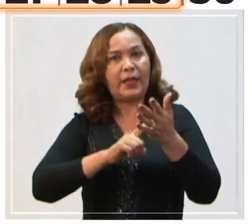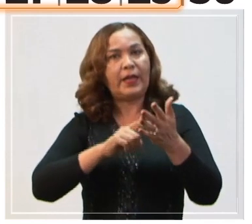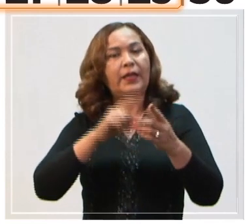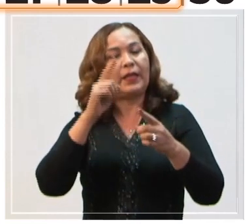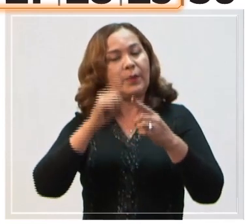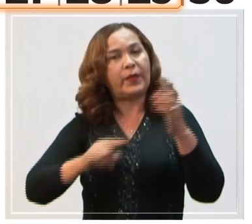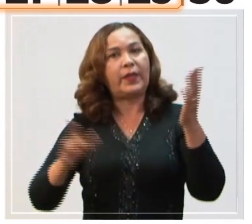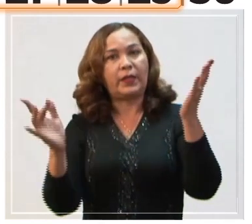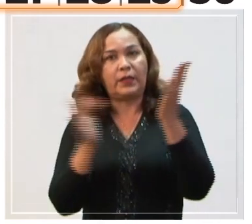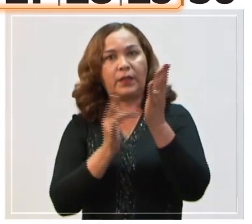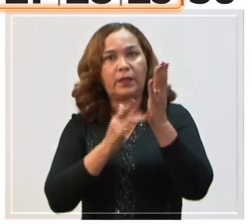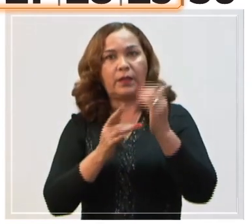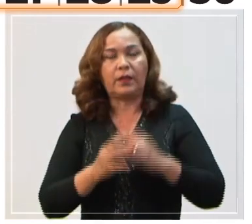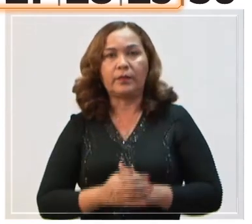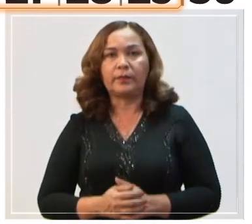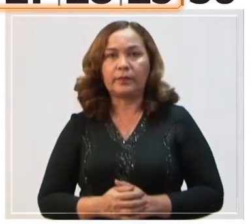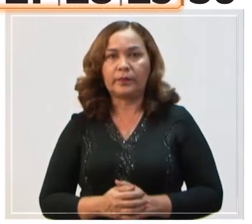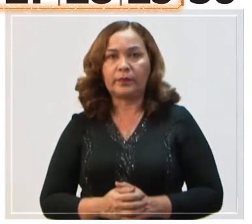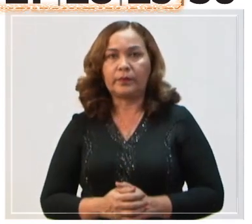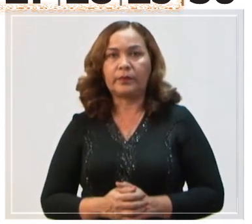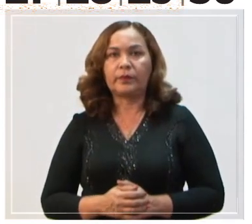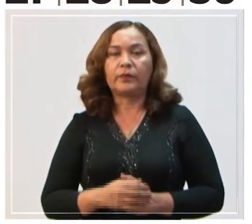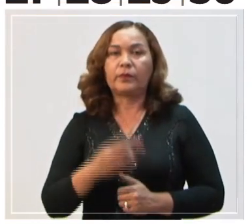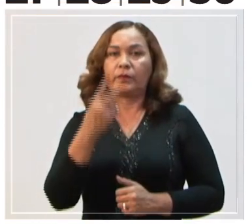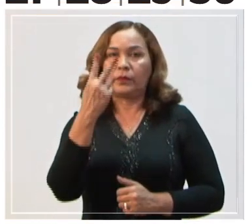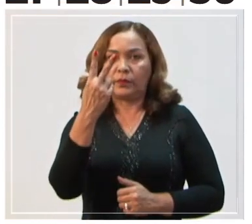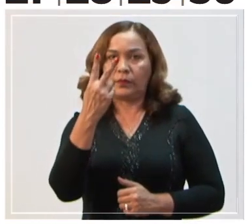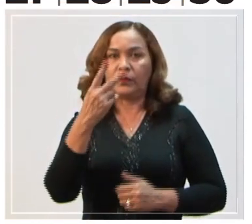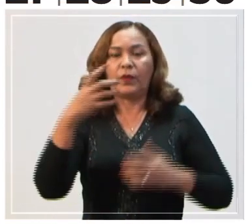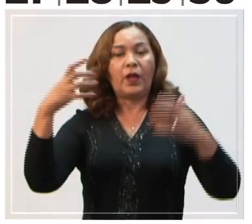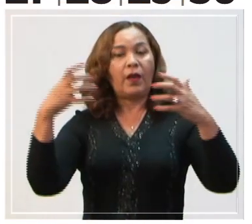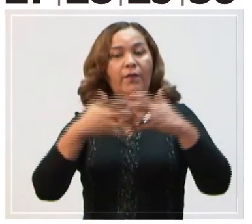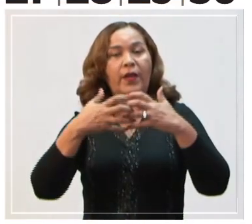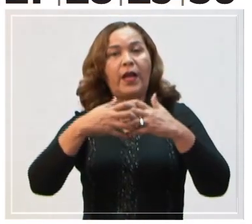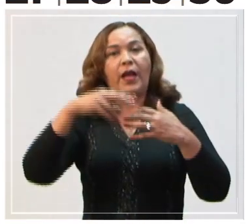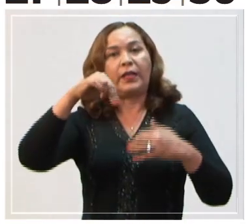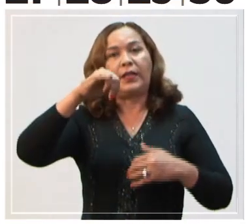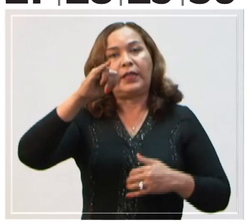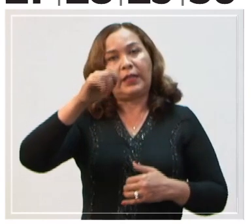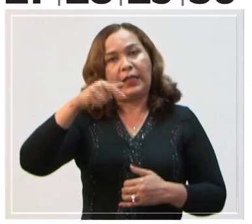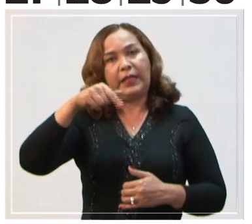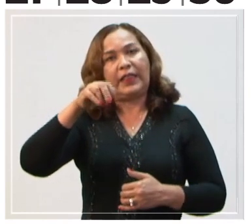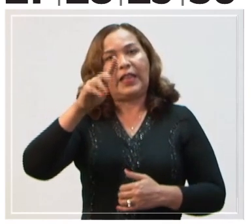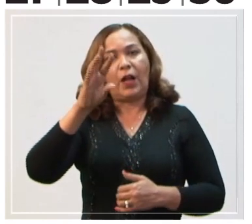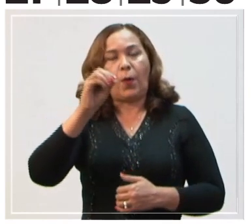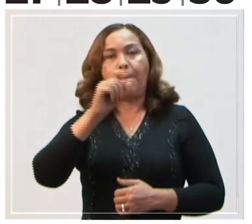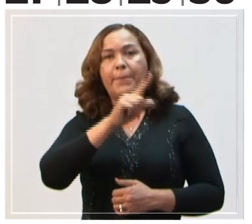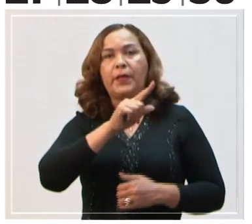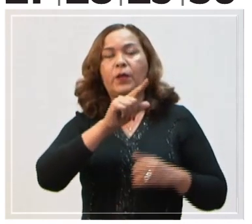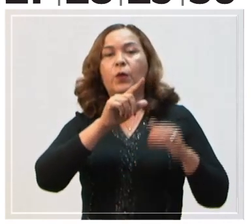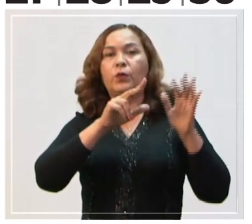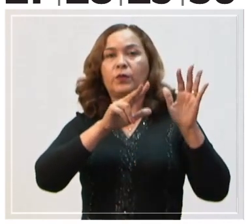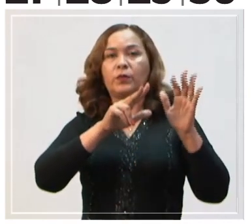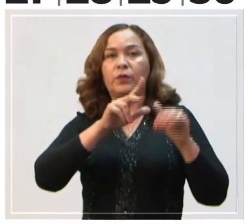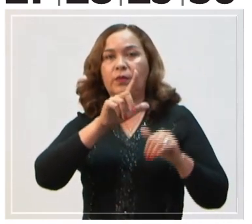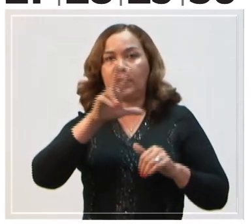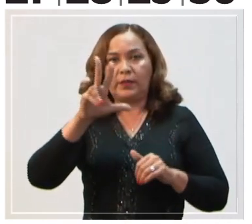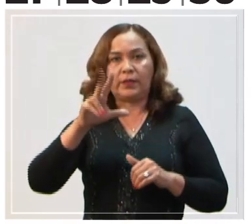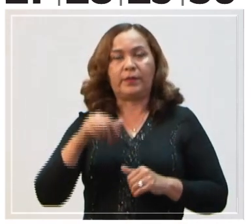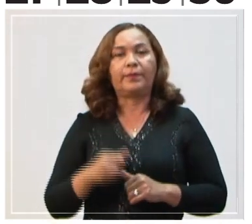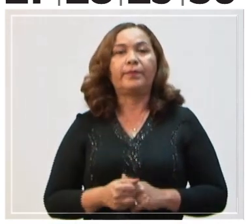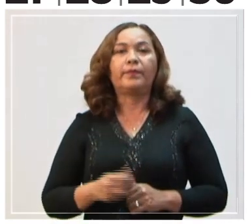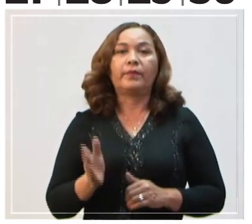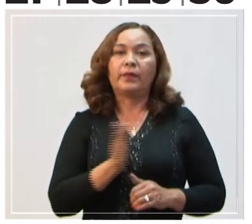media general y media técnica. Día 2. Batalla de Nikitao, 1813.